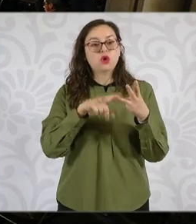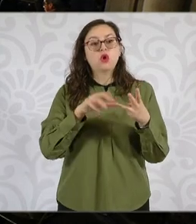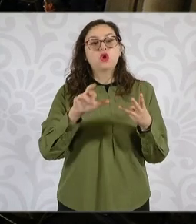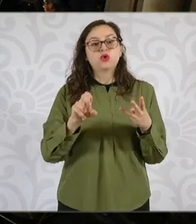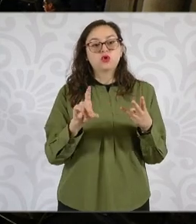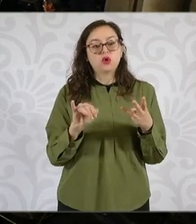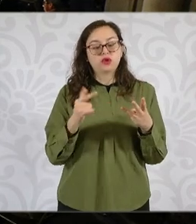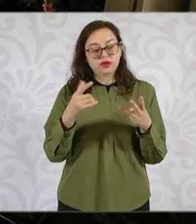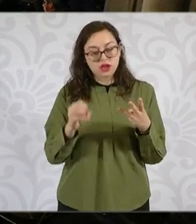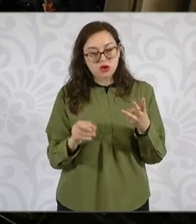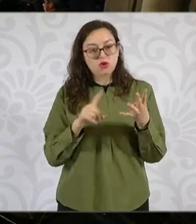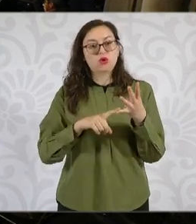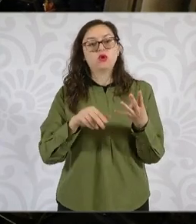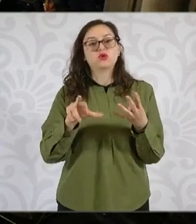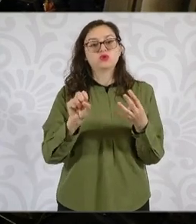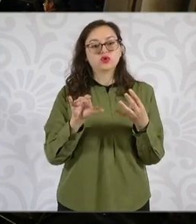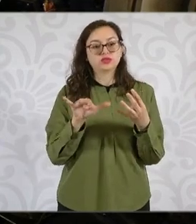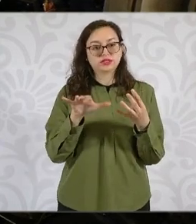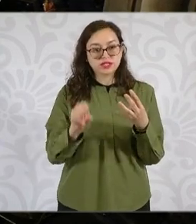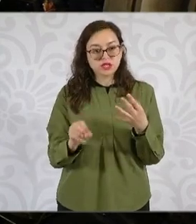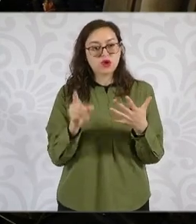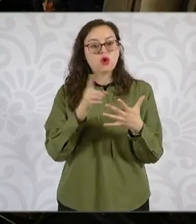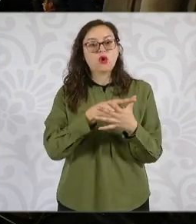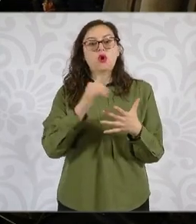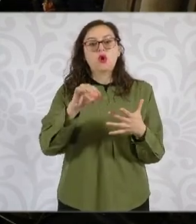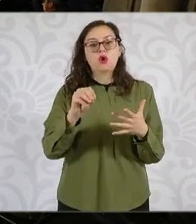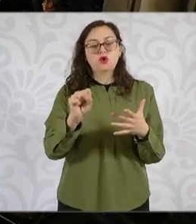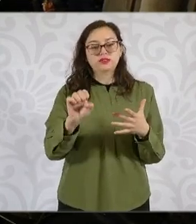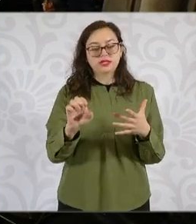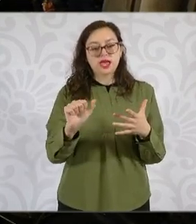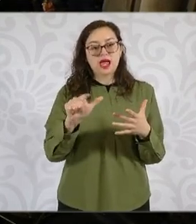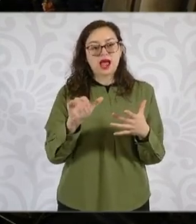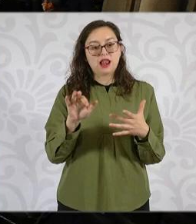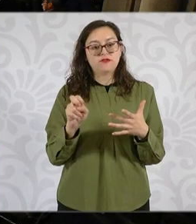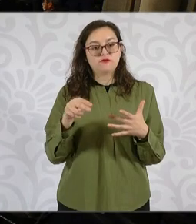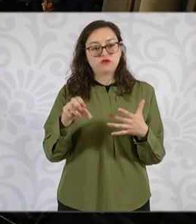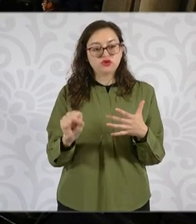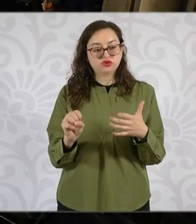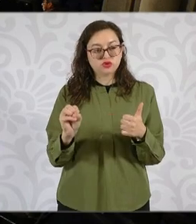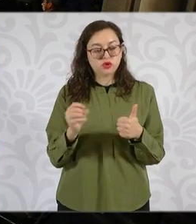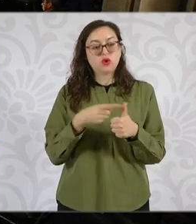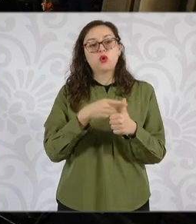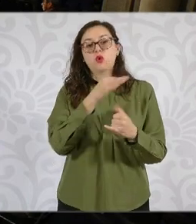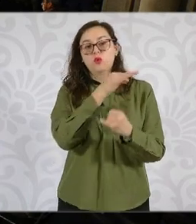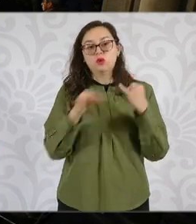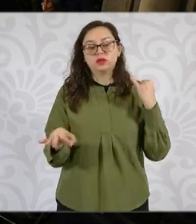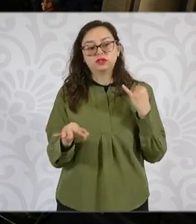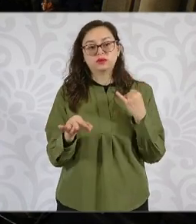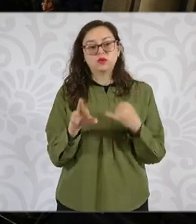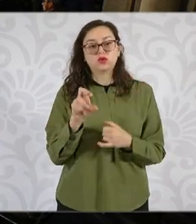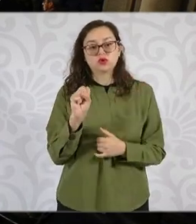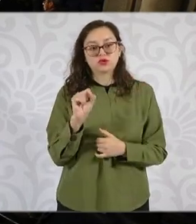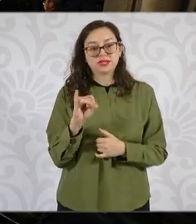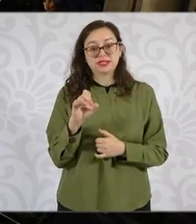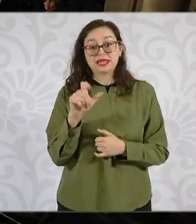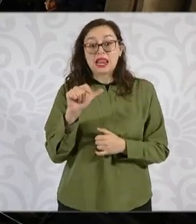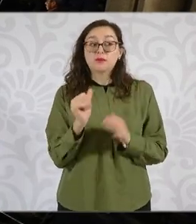José Alfonso y luego Rosé Isela. Muy breves, por favor.